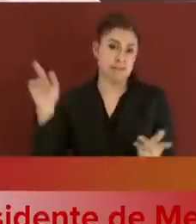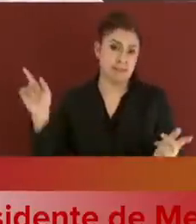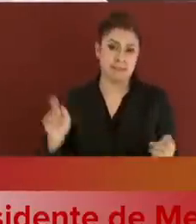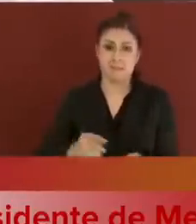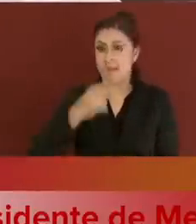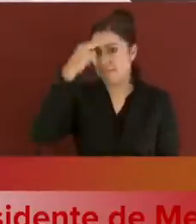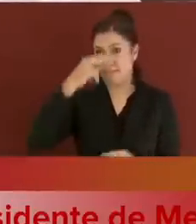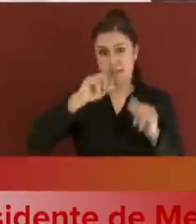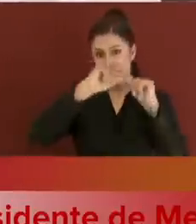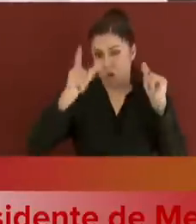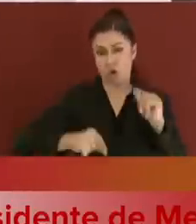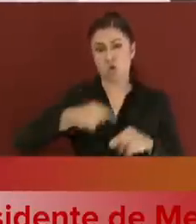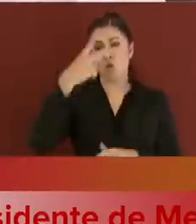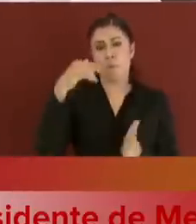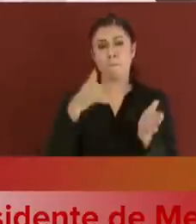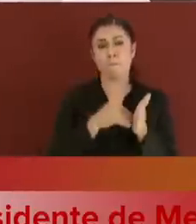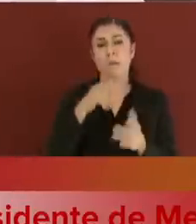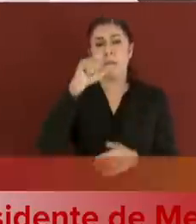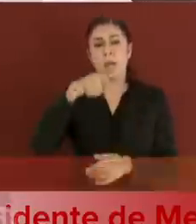del 2021.